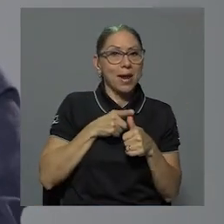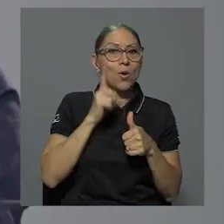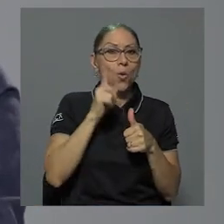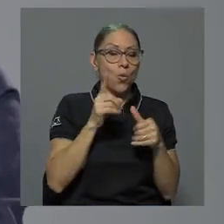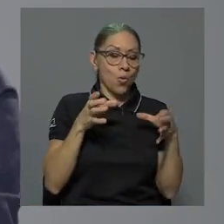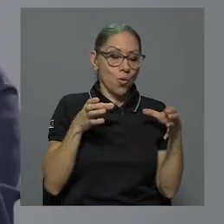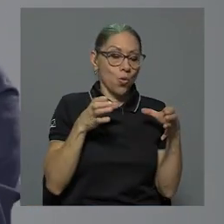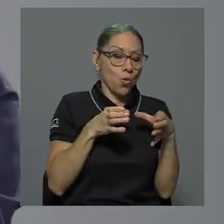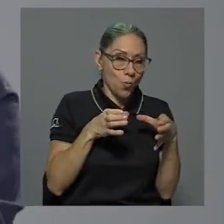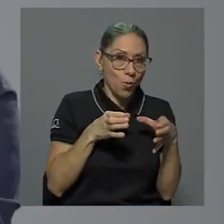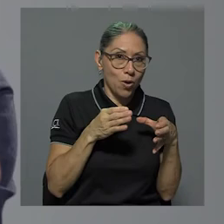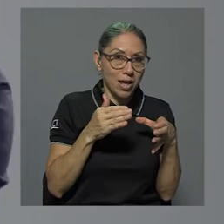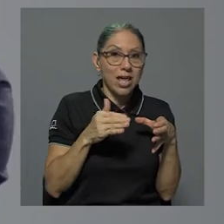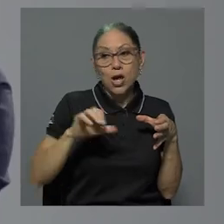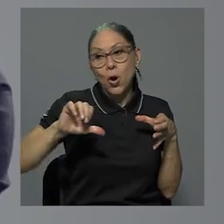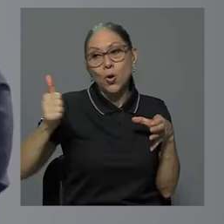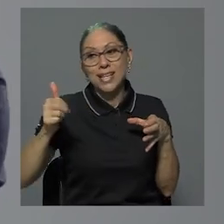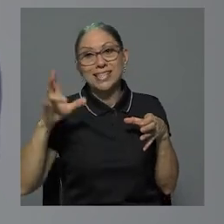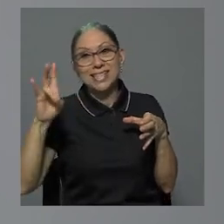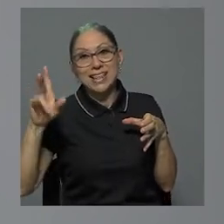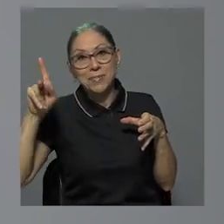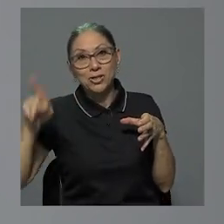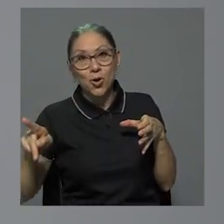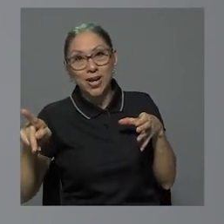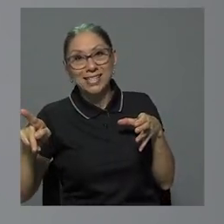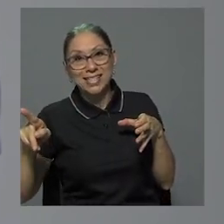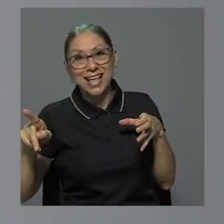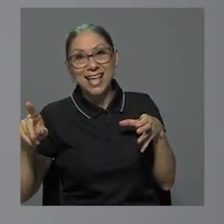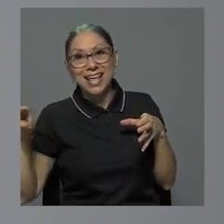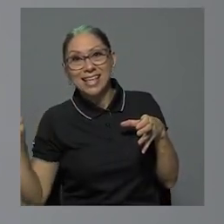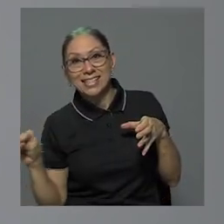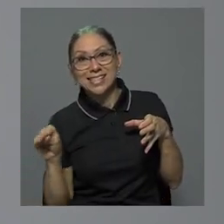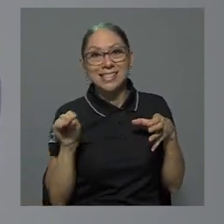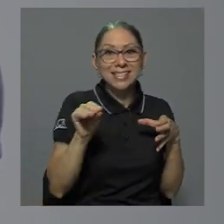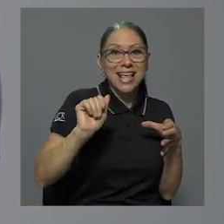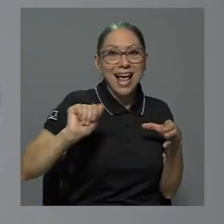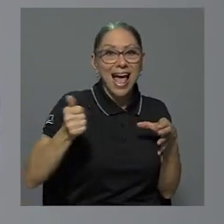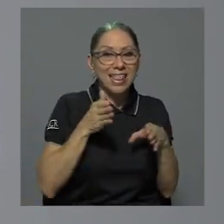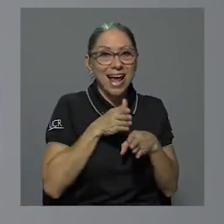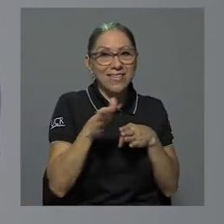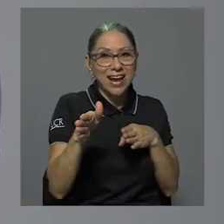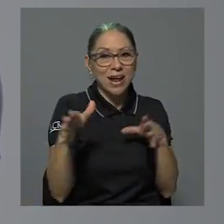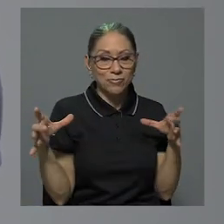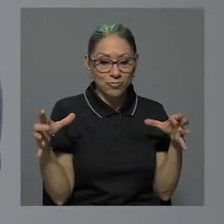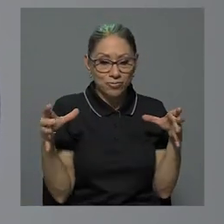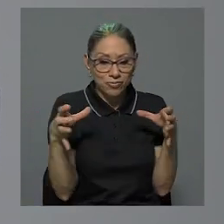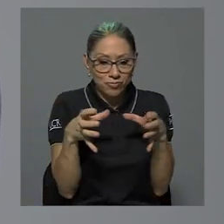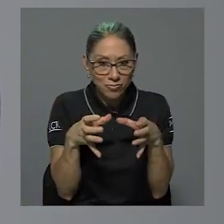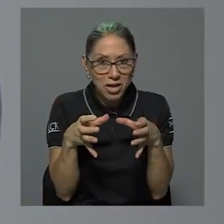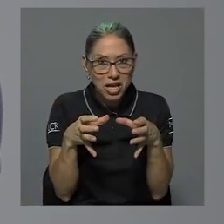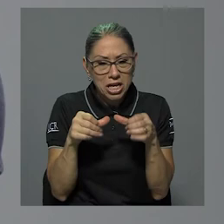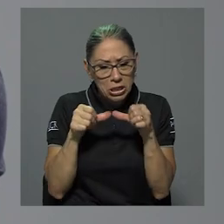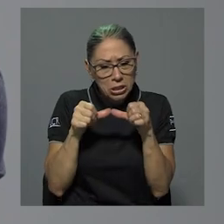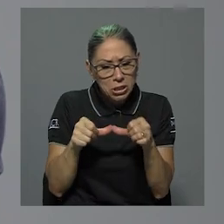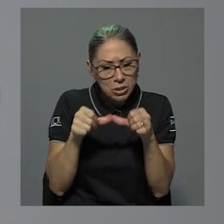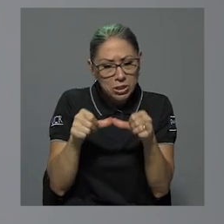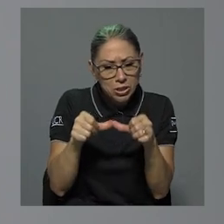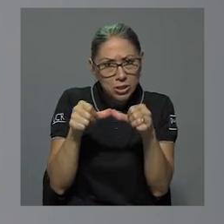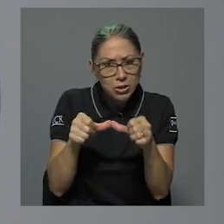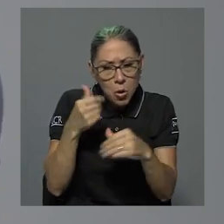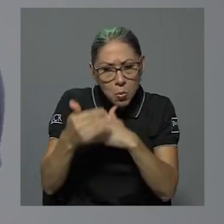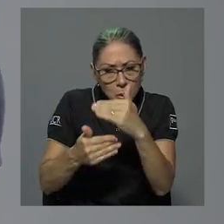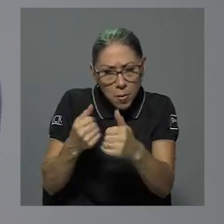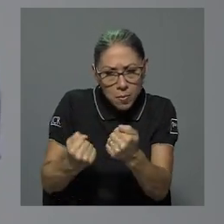carrera, digamos, y le damos continuidad, le damos seguimiento, ¿verdad? Hasta que finalicen su proceso,